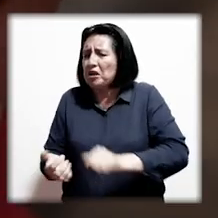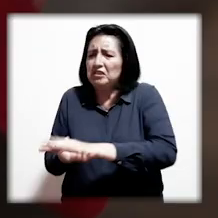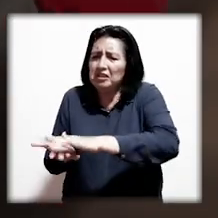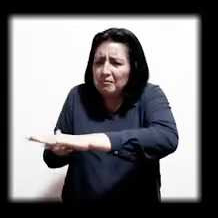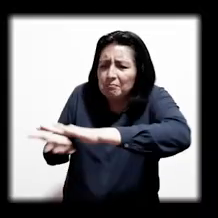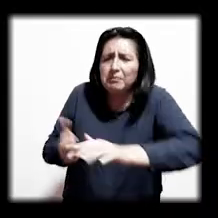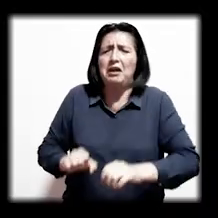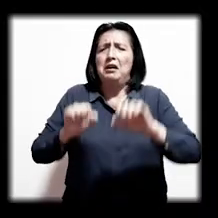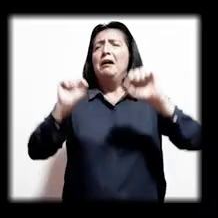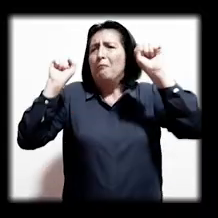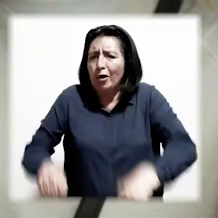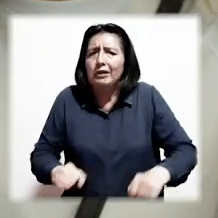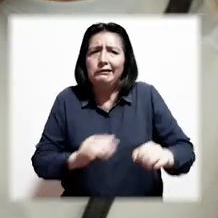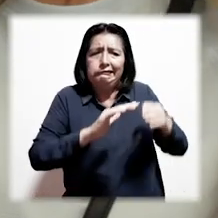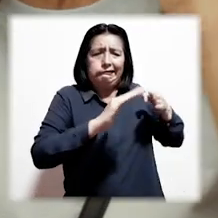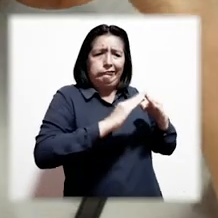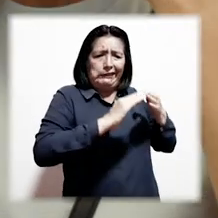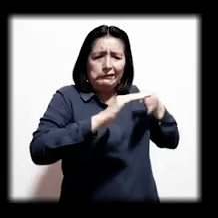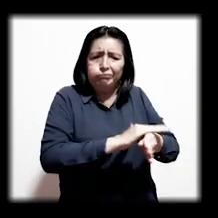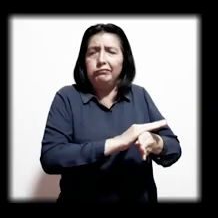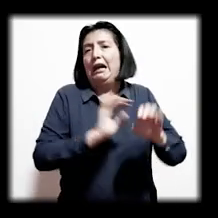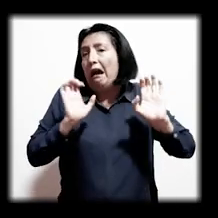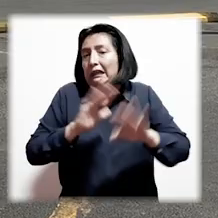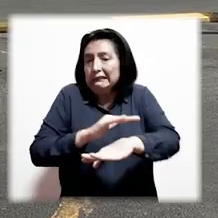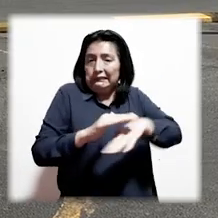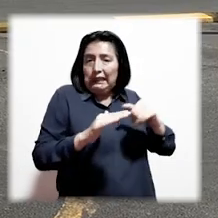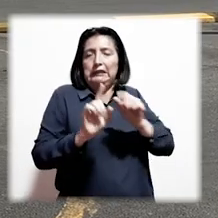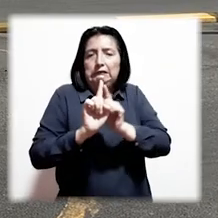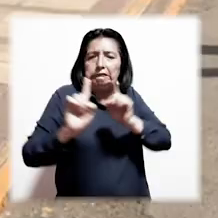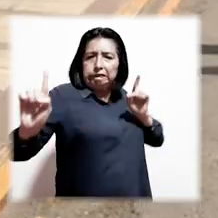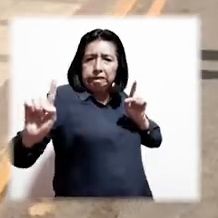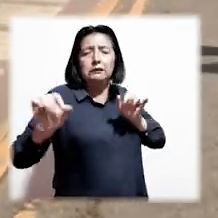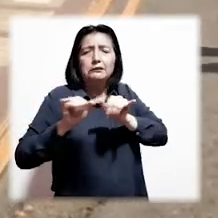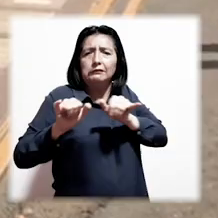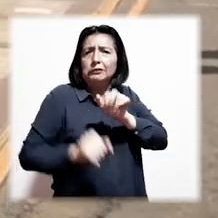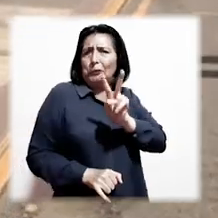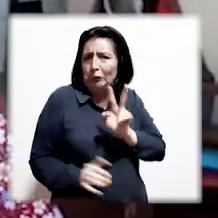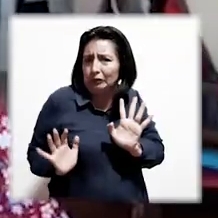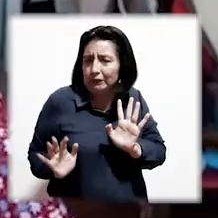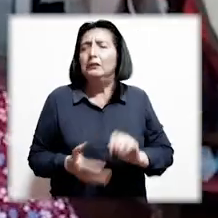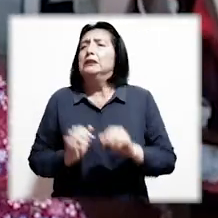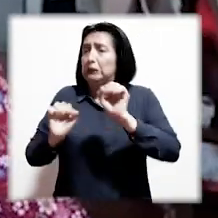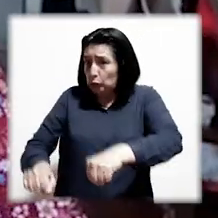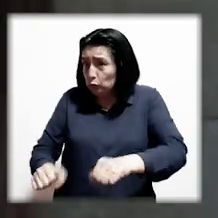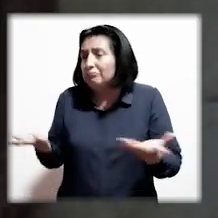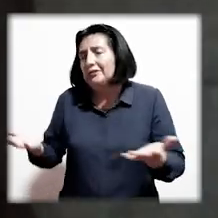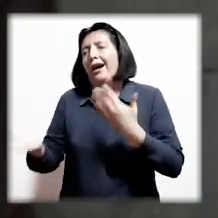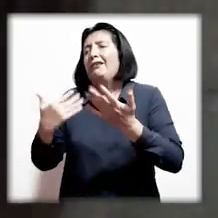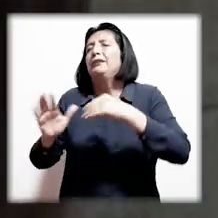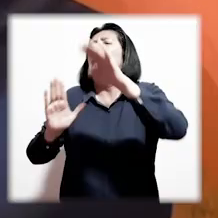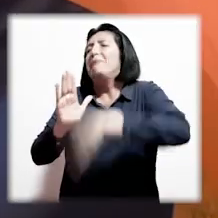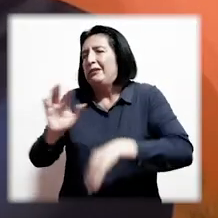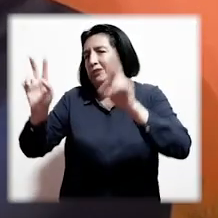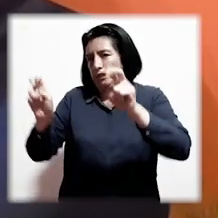superficies. Puedes no salir. Y si tienes que salir, puedes mantenerte dos metros alejado de los demás. Porque si lo haces, hablaremos